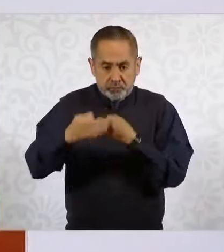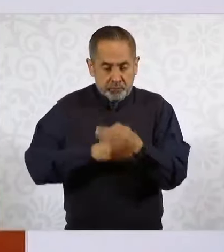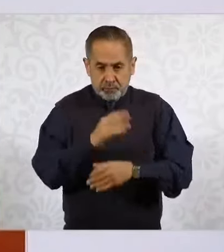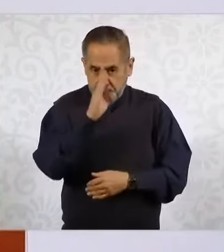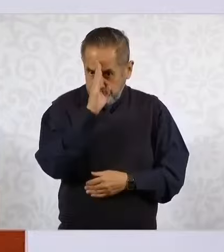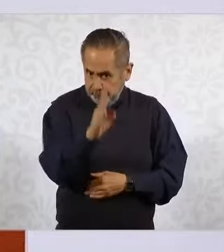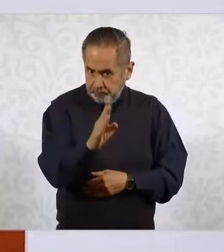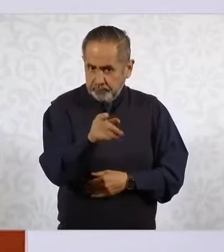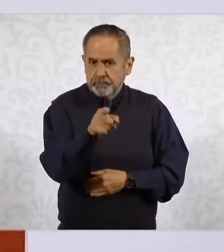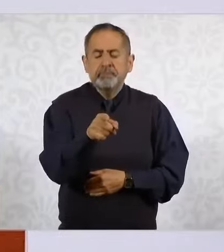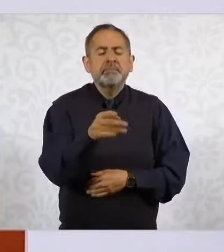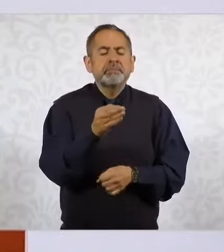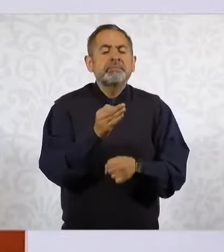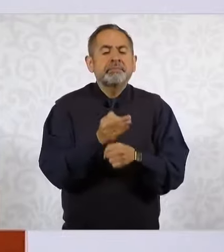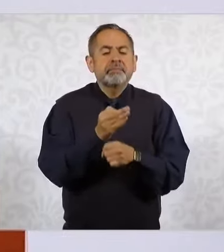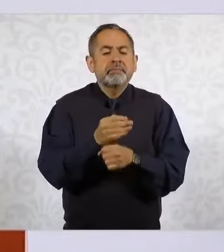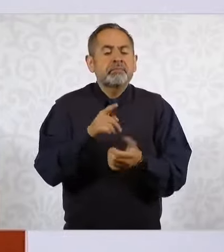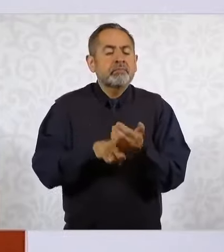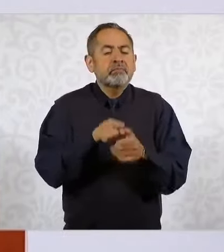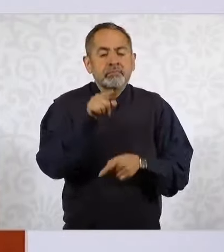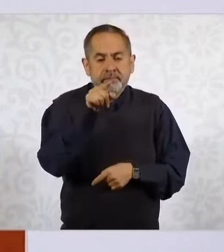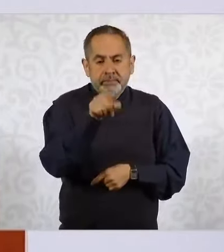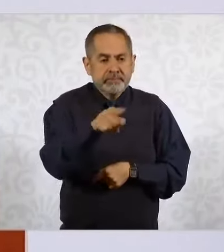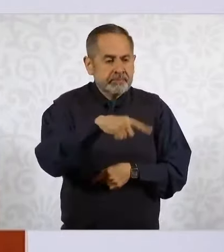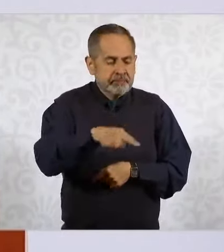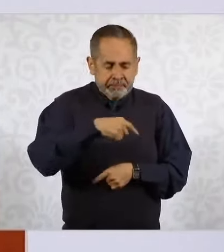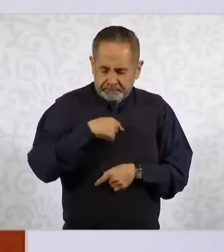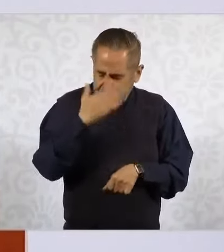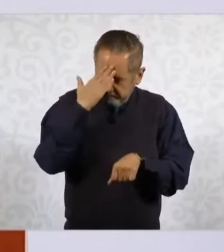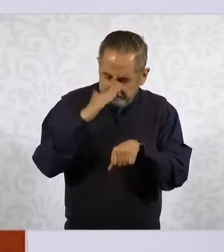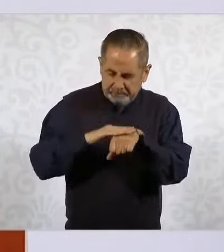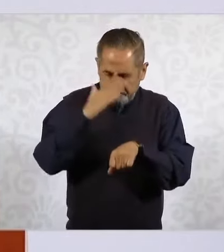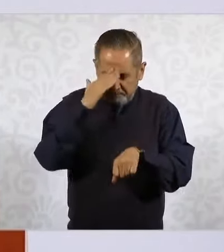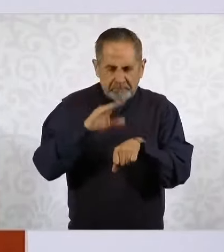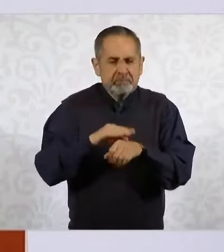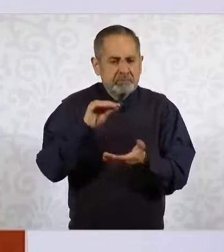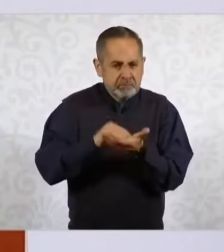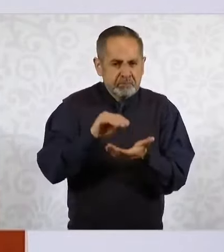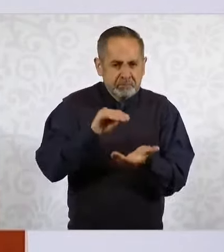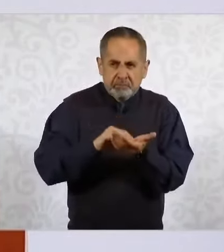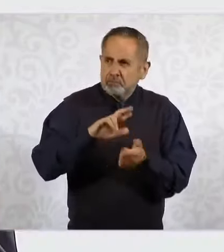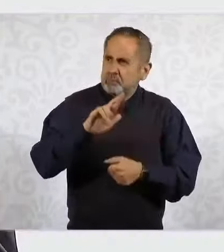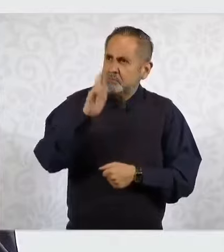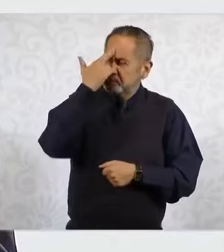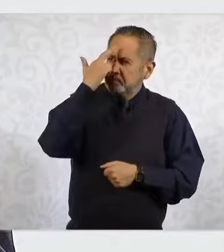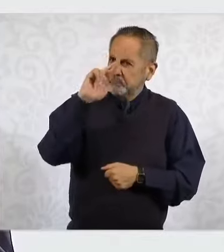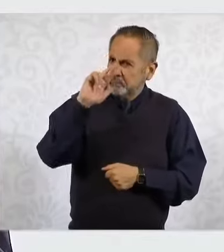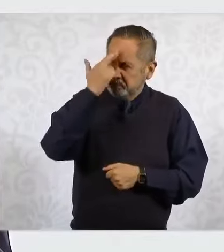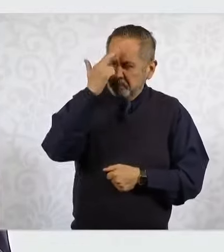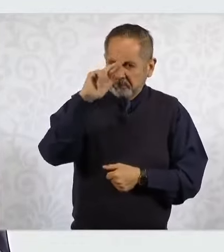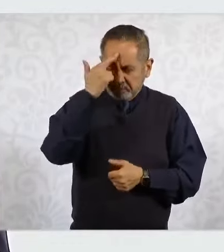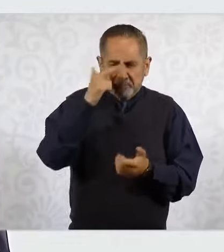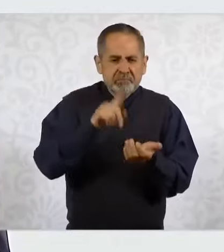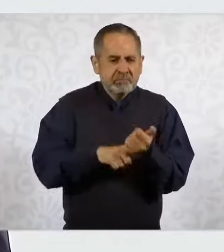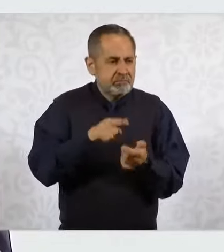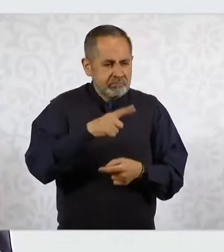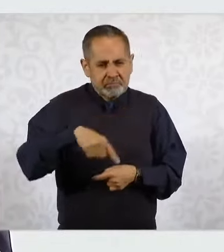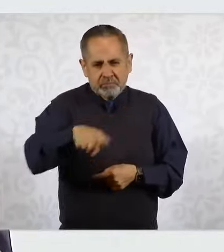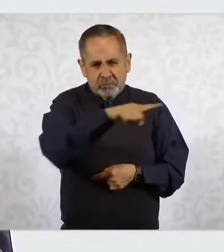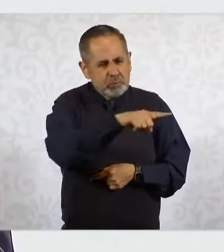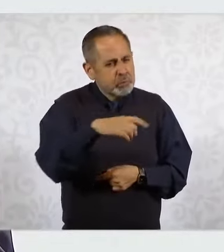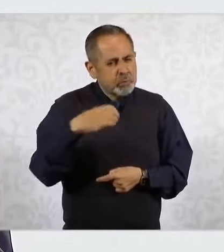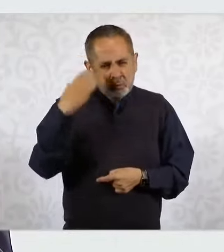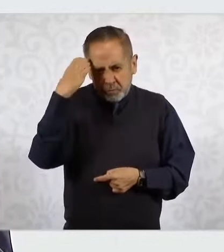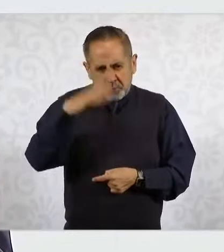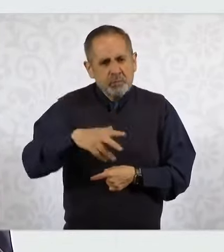ellos quienes se encargaron de mantener viva la memoria de aquellas atrocidades